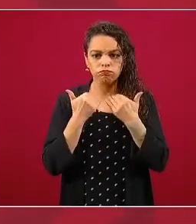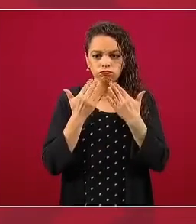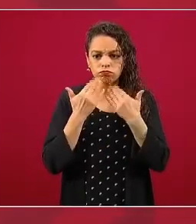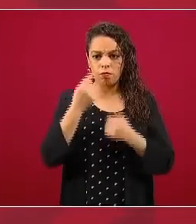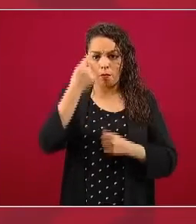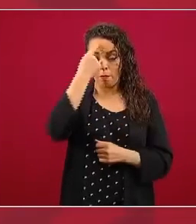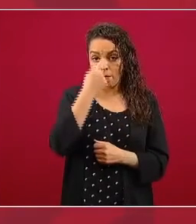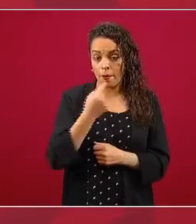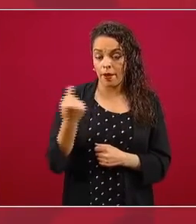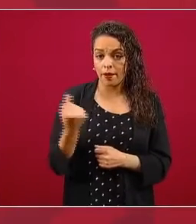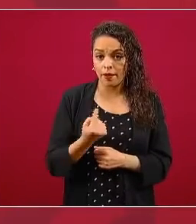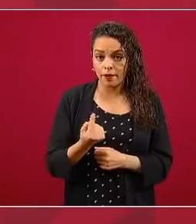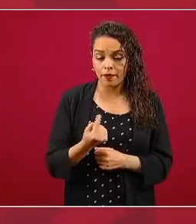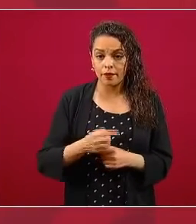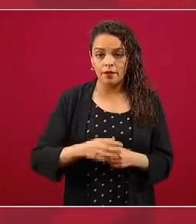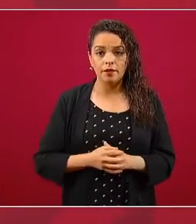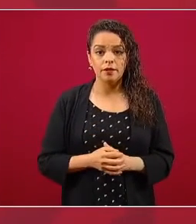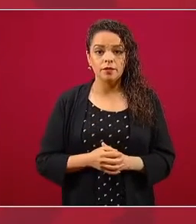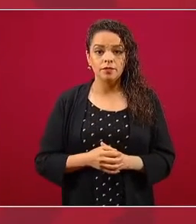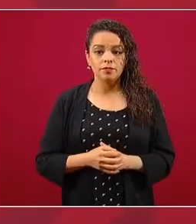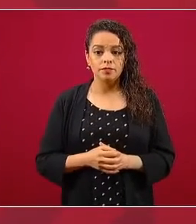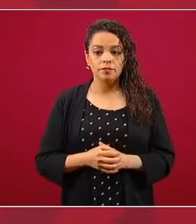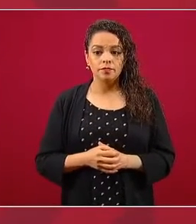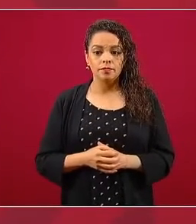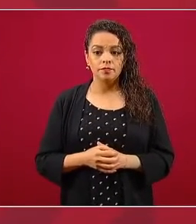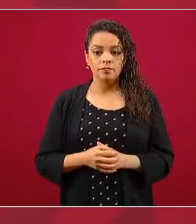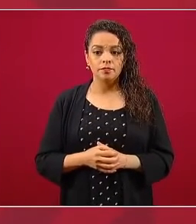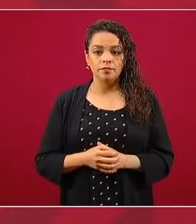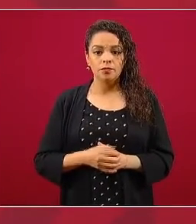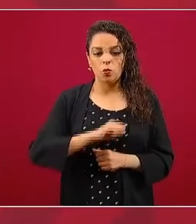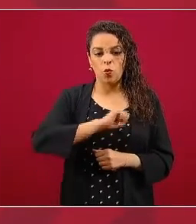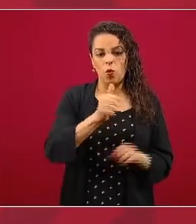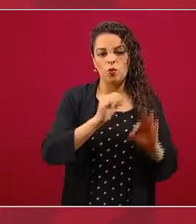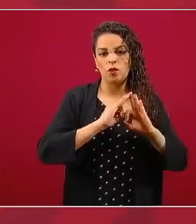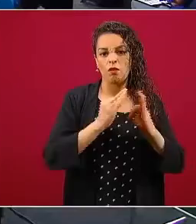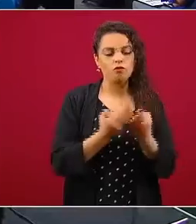propósitos no convencionales.